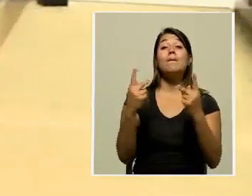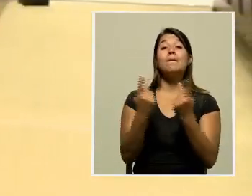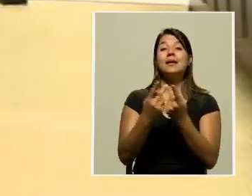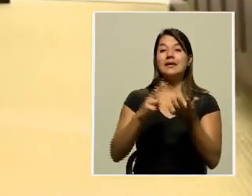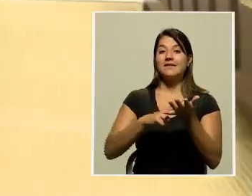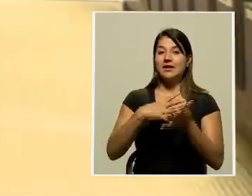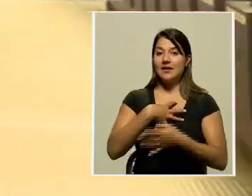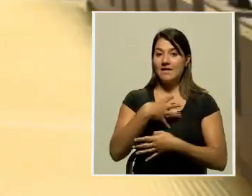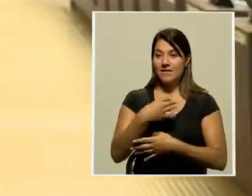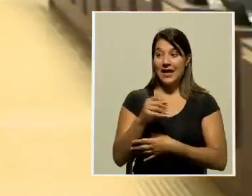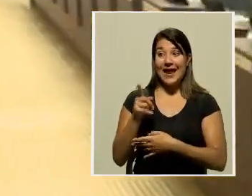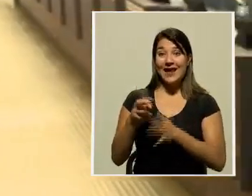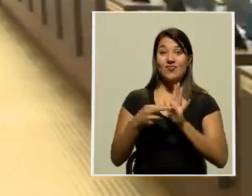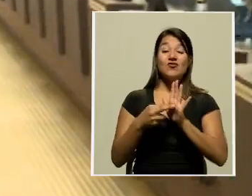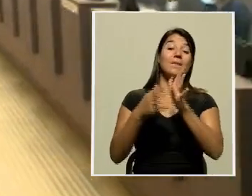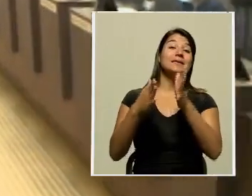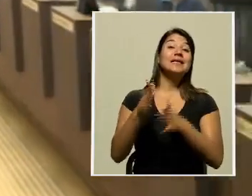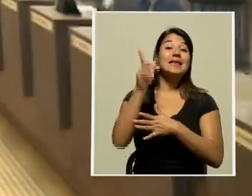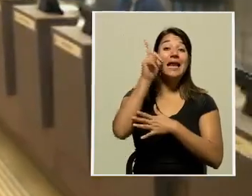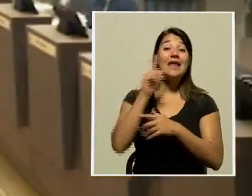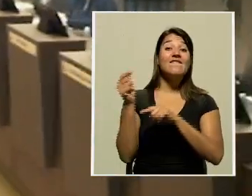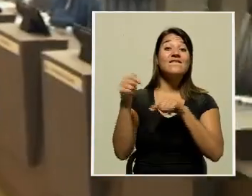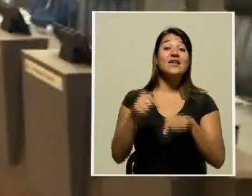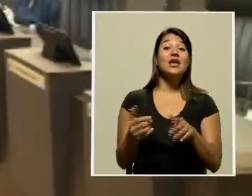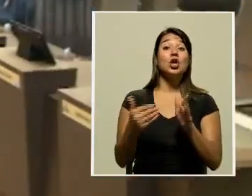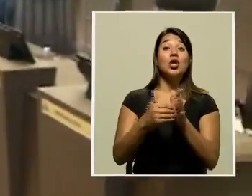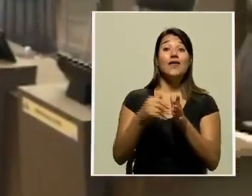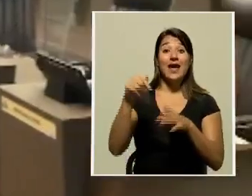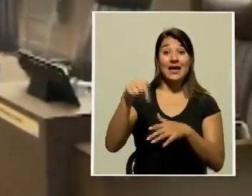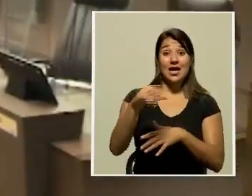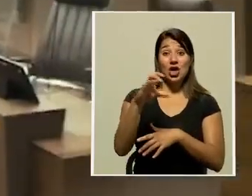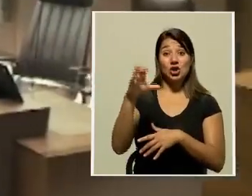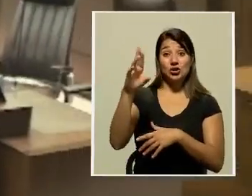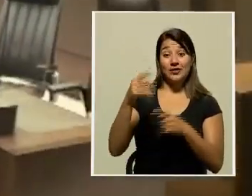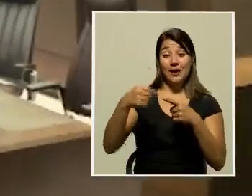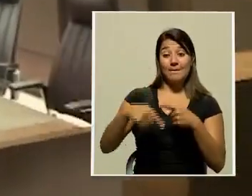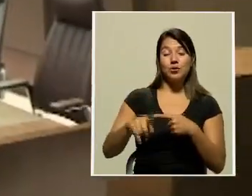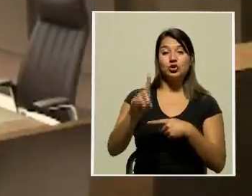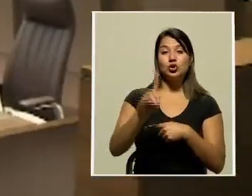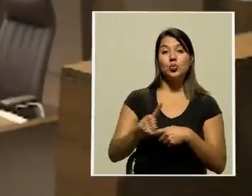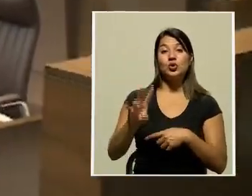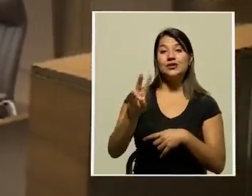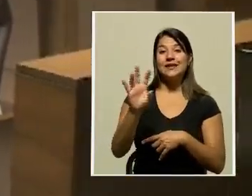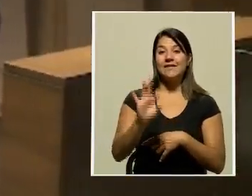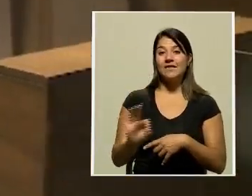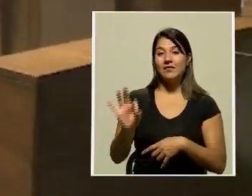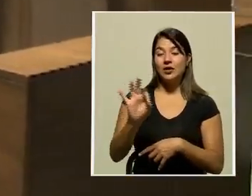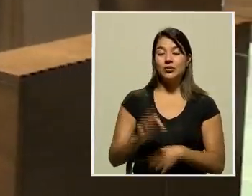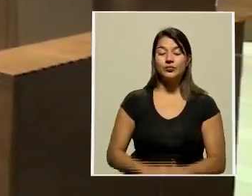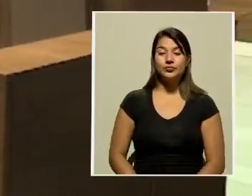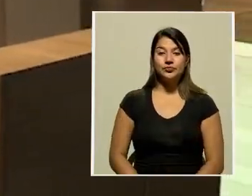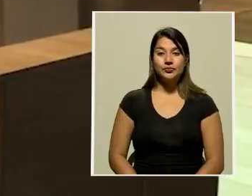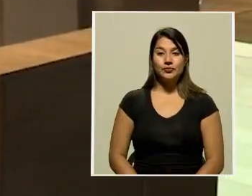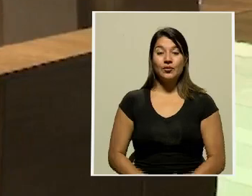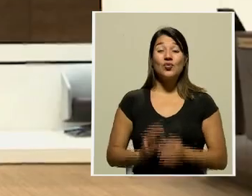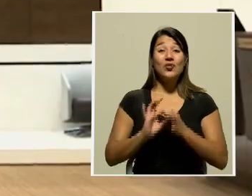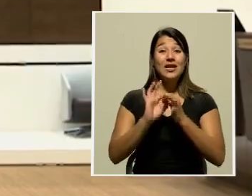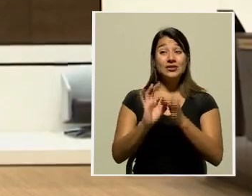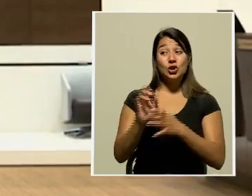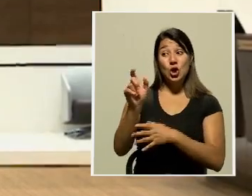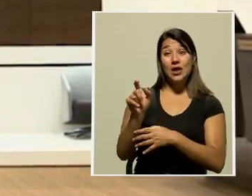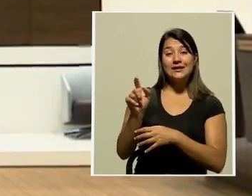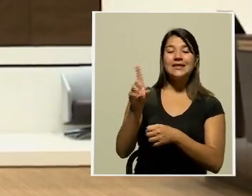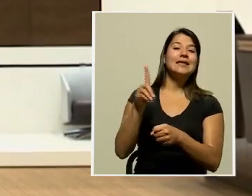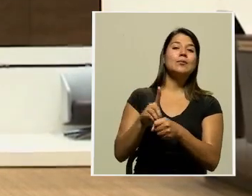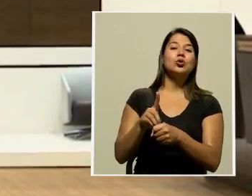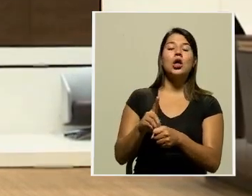representante de la provincia de Limón, estará de vuelta en Costa Rica el próximo domingo 7 de febrero. Sobre el legislador, recaen